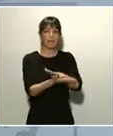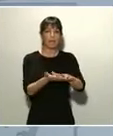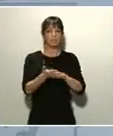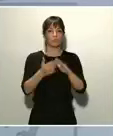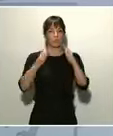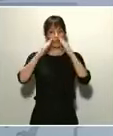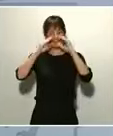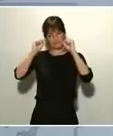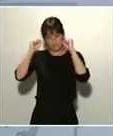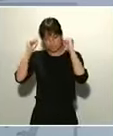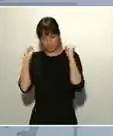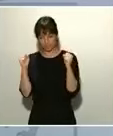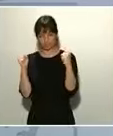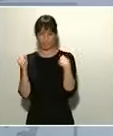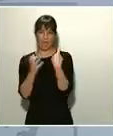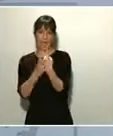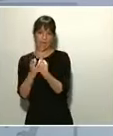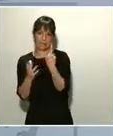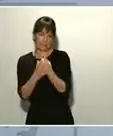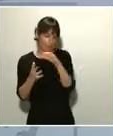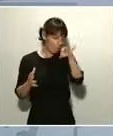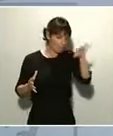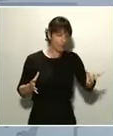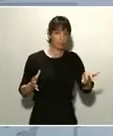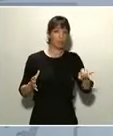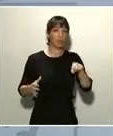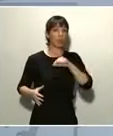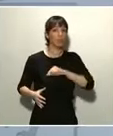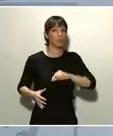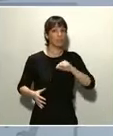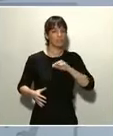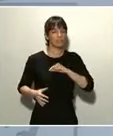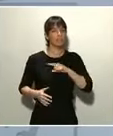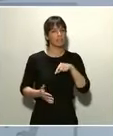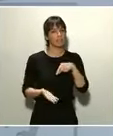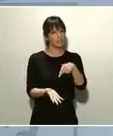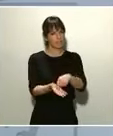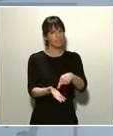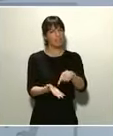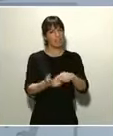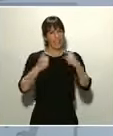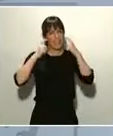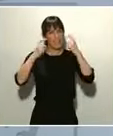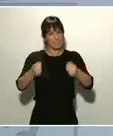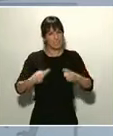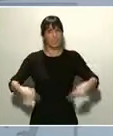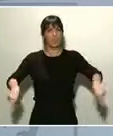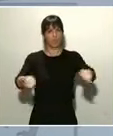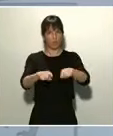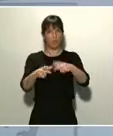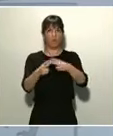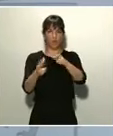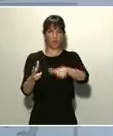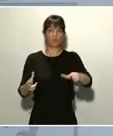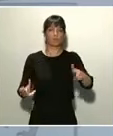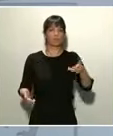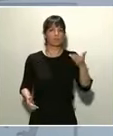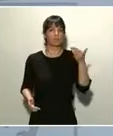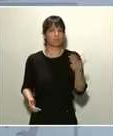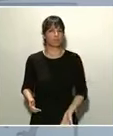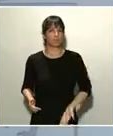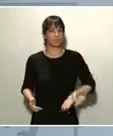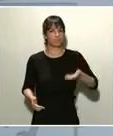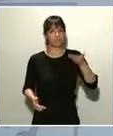aislamiento, seamos muy conscientes del esfuerzo que le estamos exigiendo a la ciudadanía, que es muy grande, como no tiene